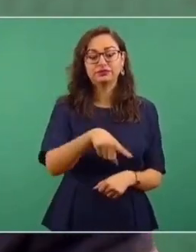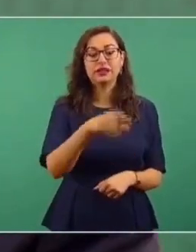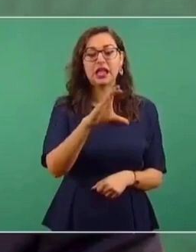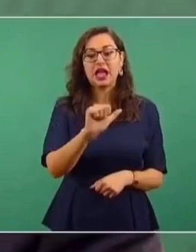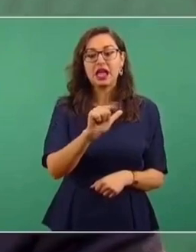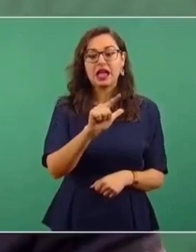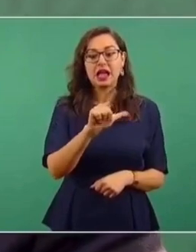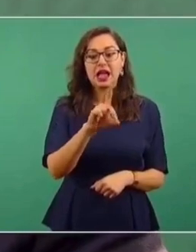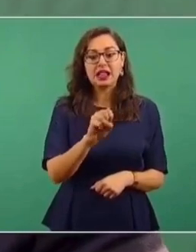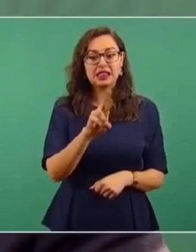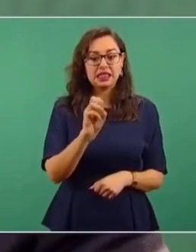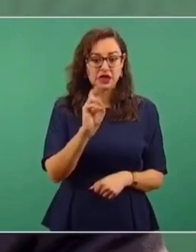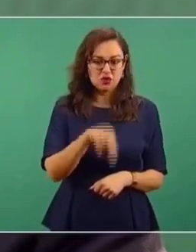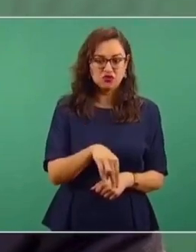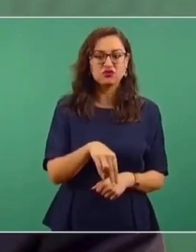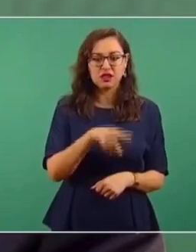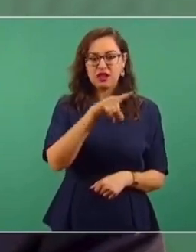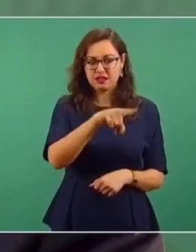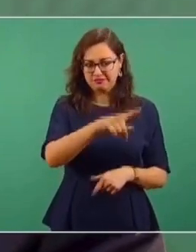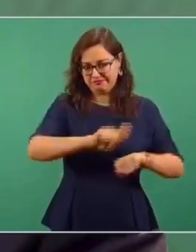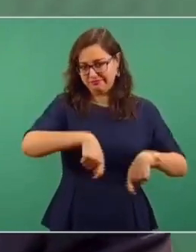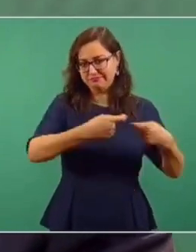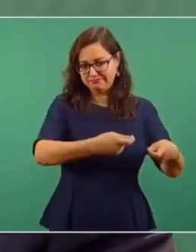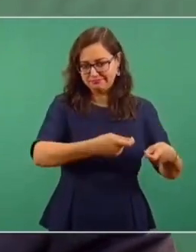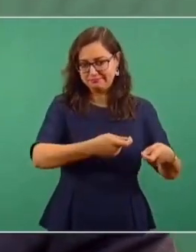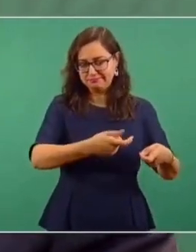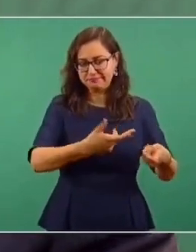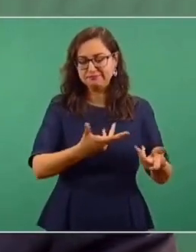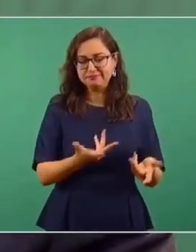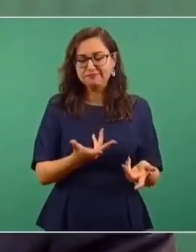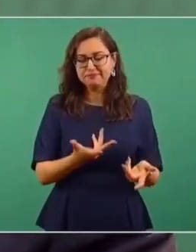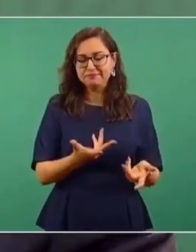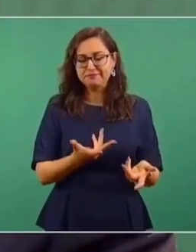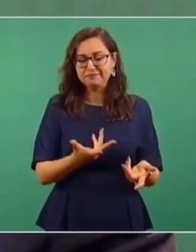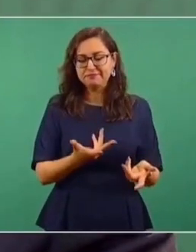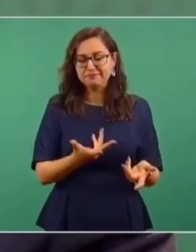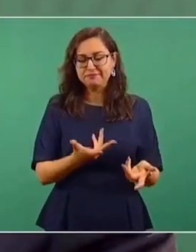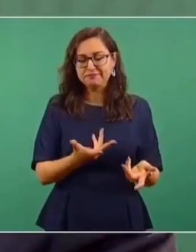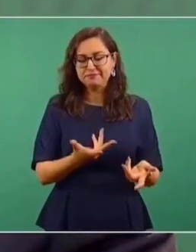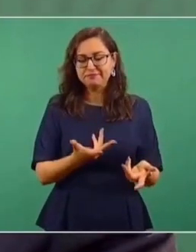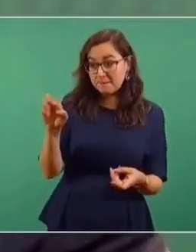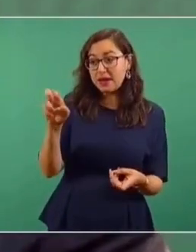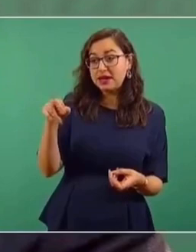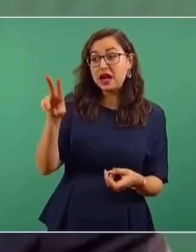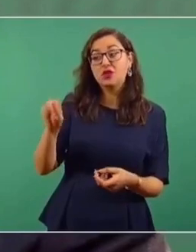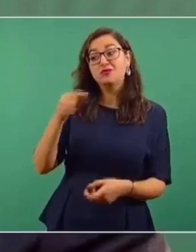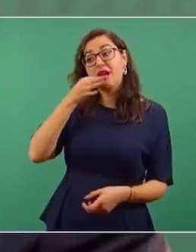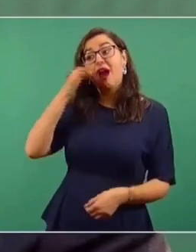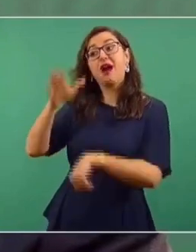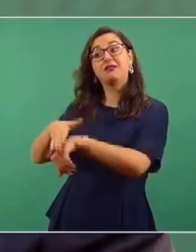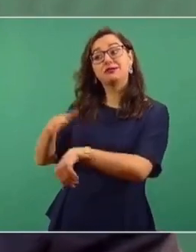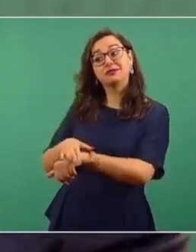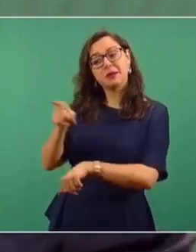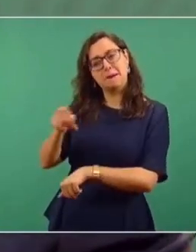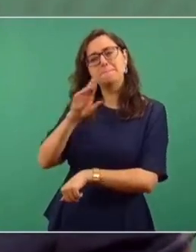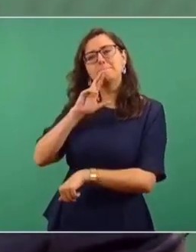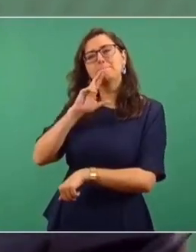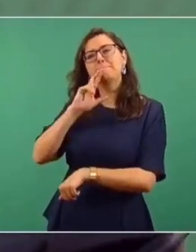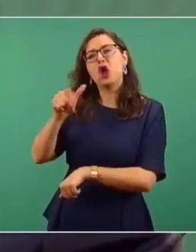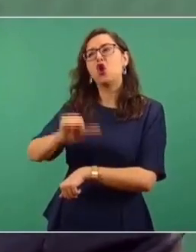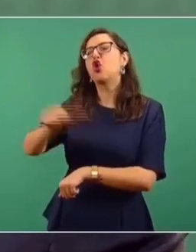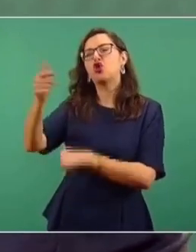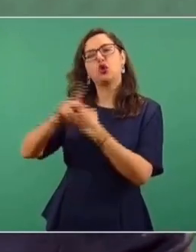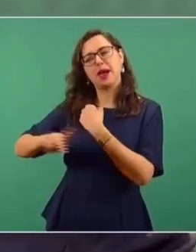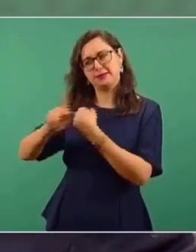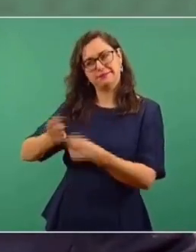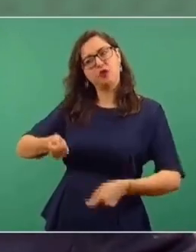le sugirió a Bernardo que se fuera del país porque seguramente grabaron